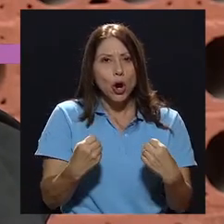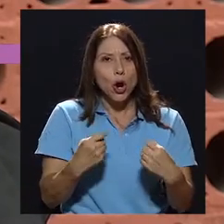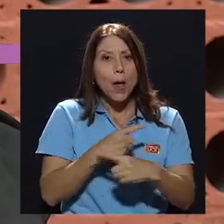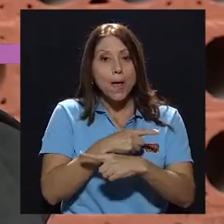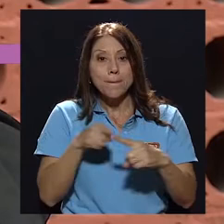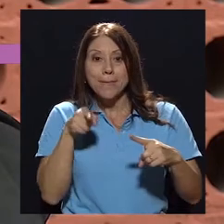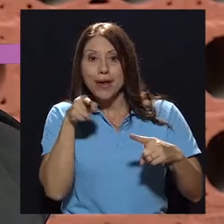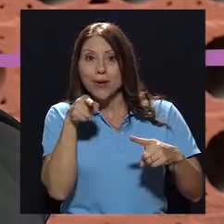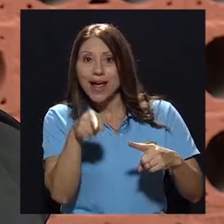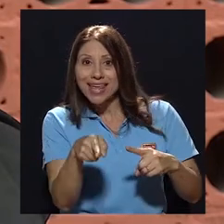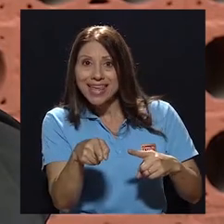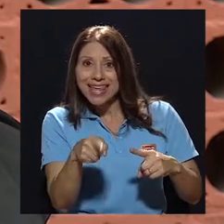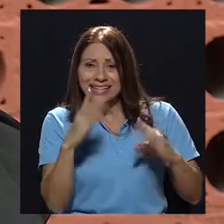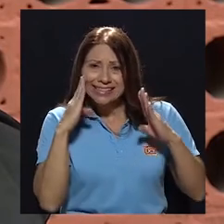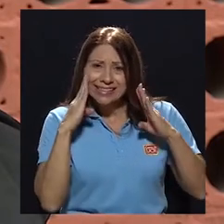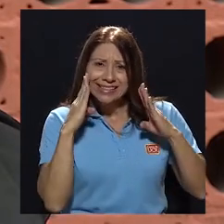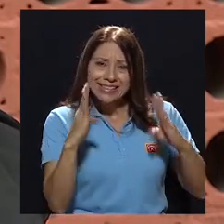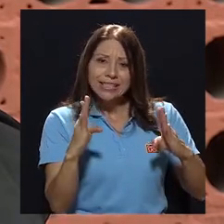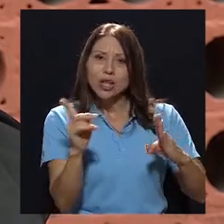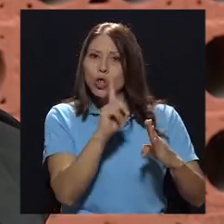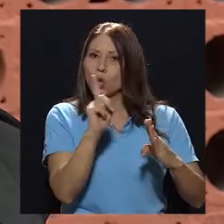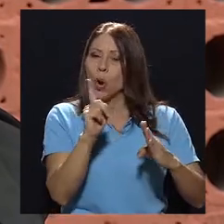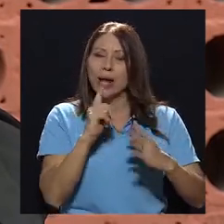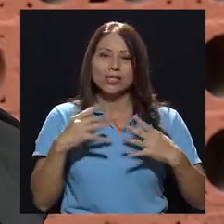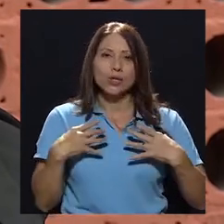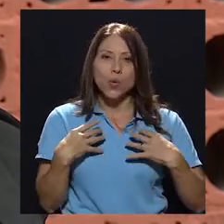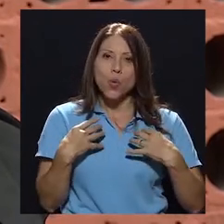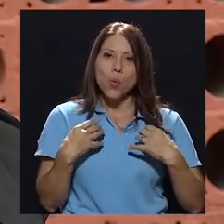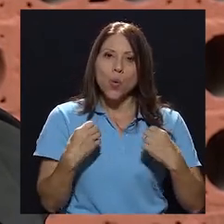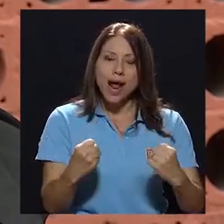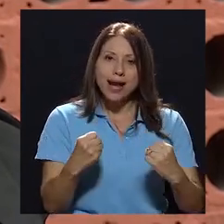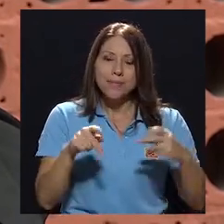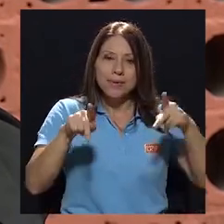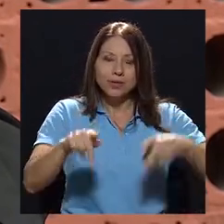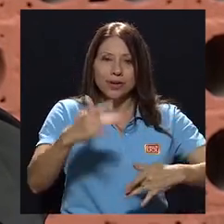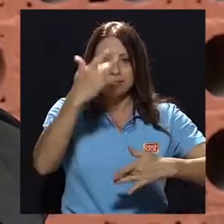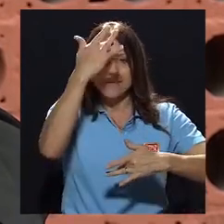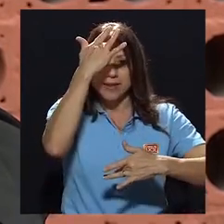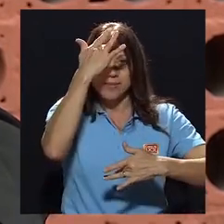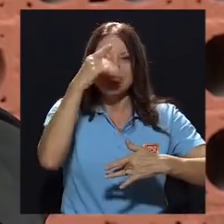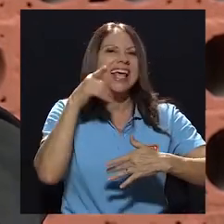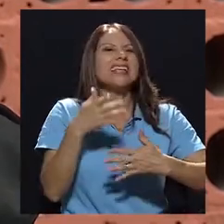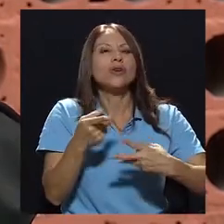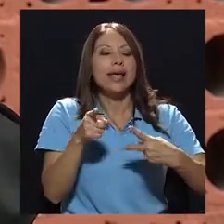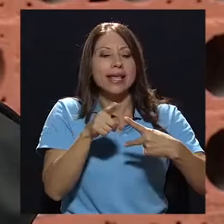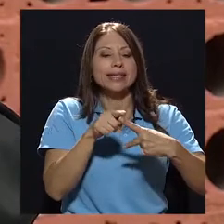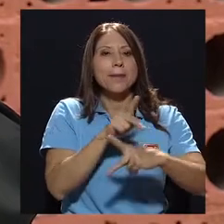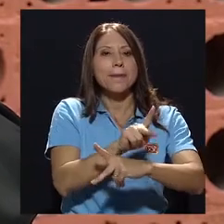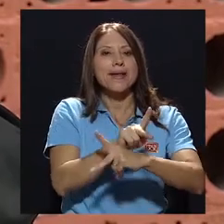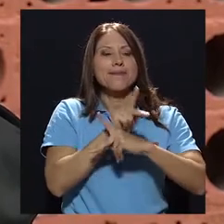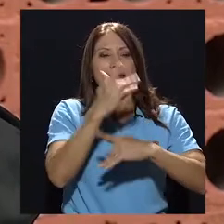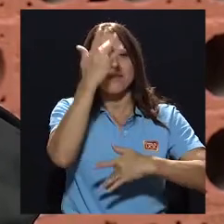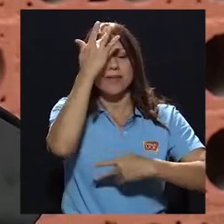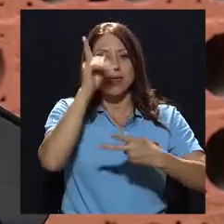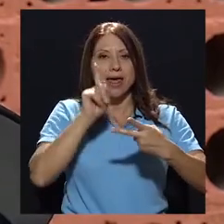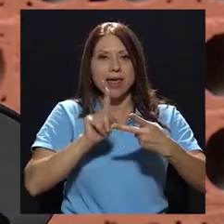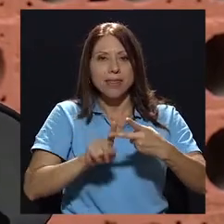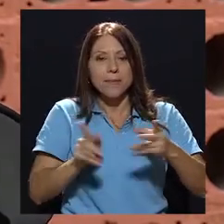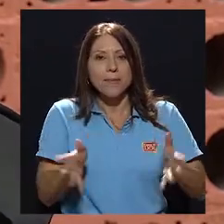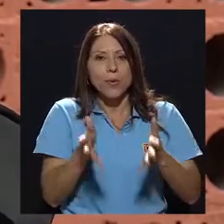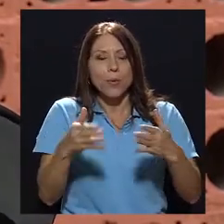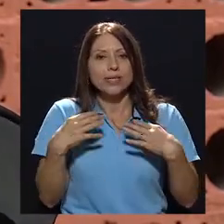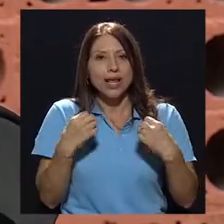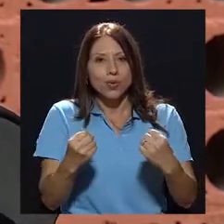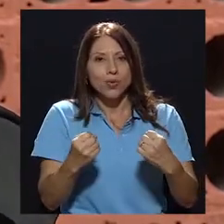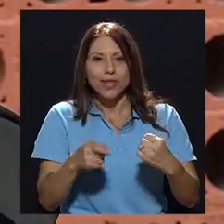no es curar enfermos, sino es prevenir enfermedad y promover salud. Esa es, digamos, la esencia de lo que es el primer